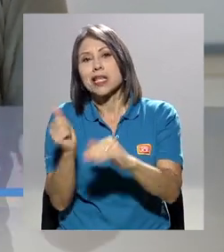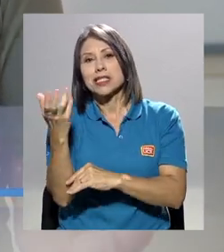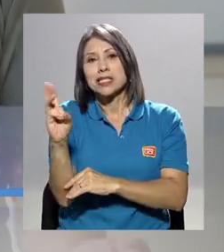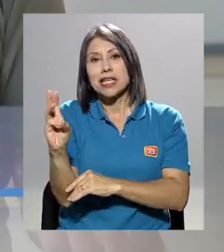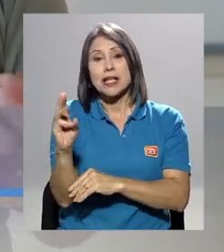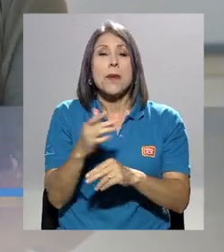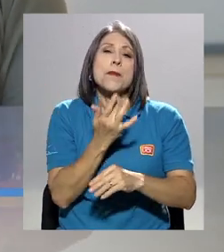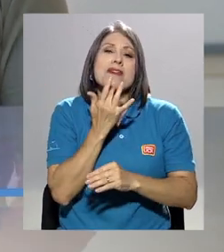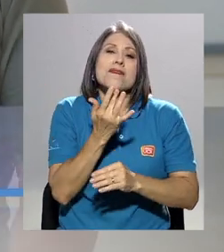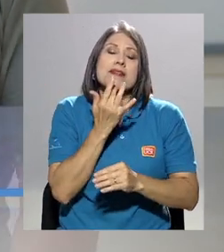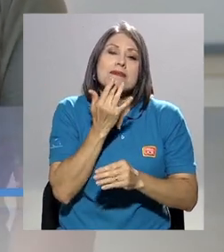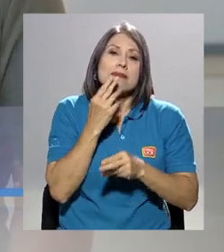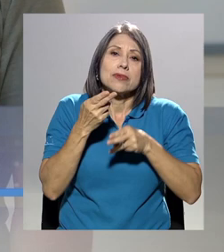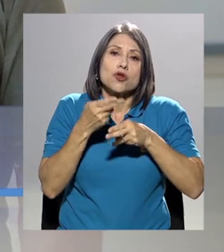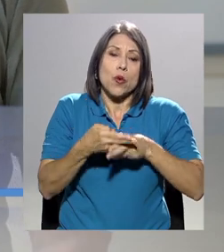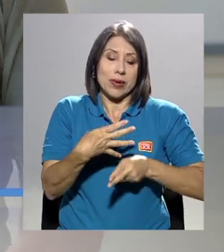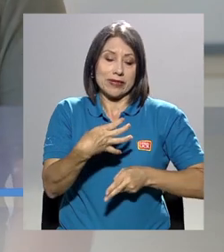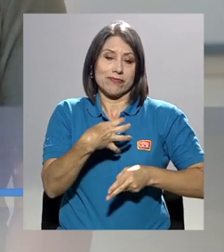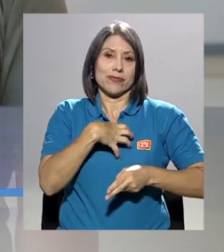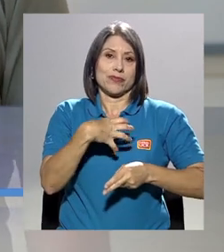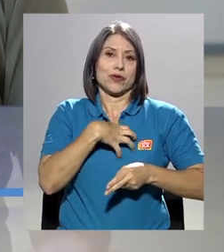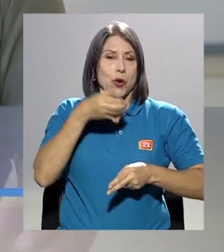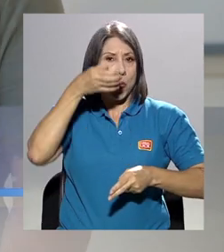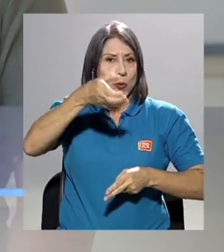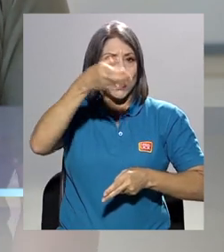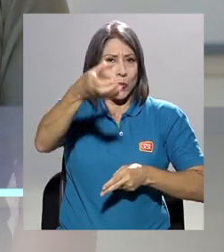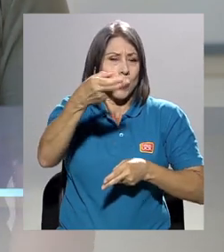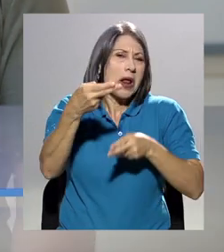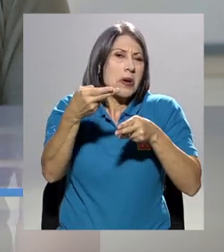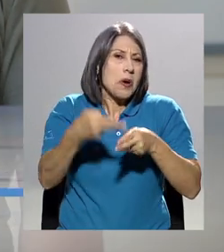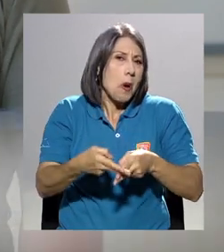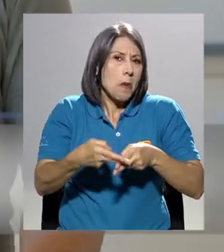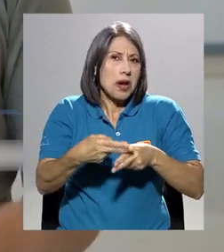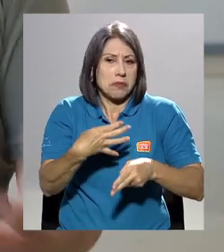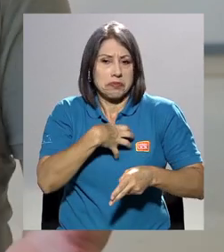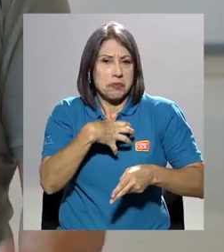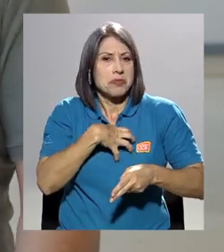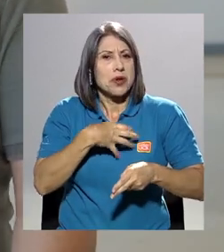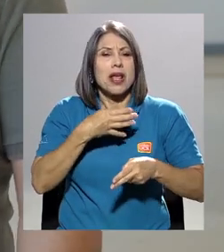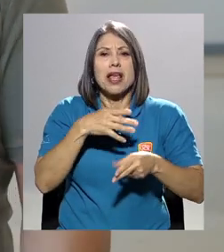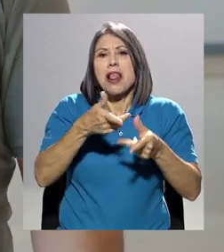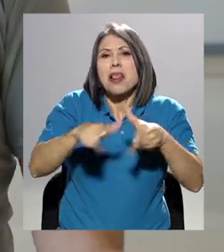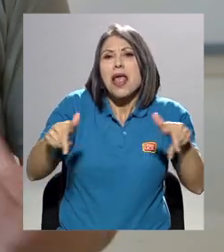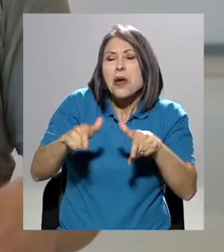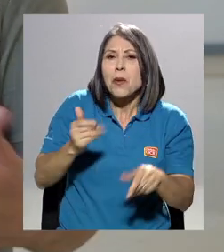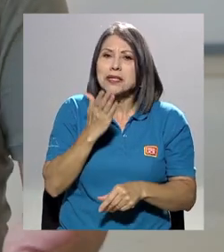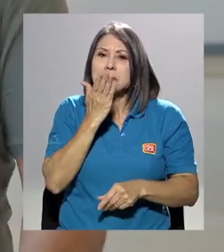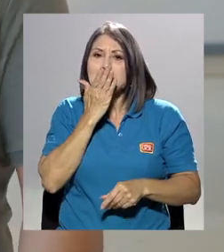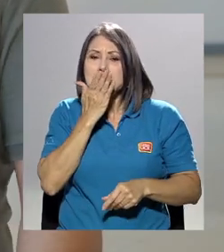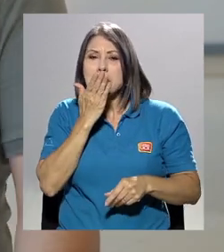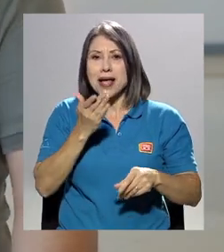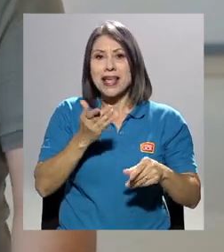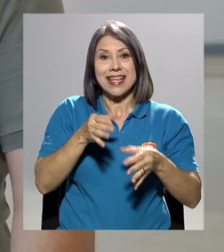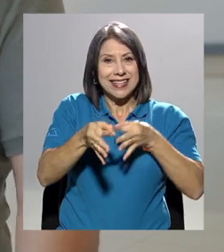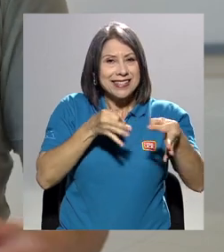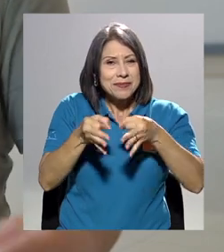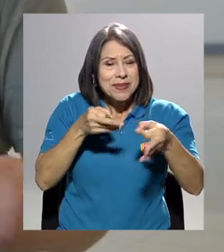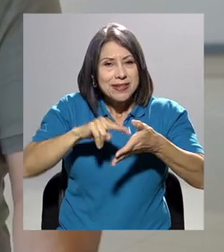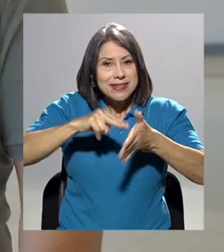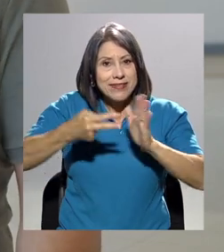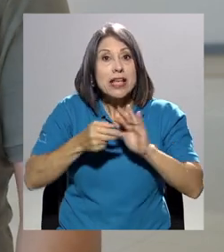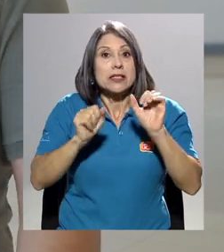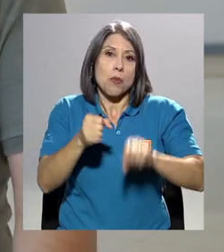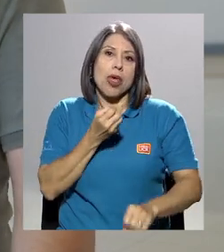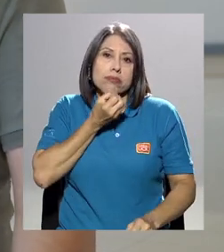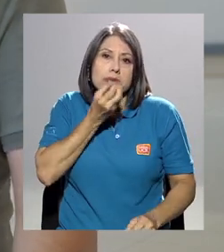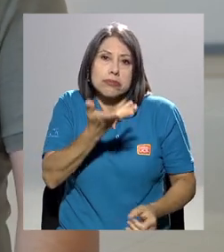nombres relacionados a la cultura propia del país, nombres locales, de sus lenguas aborígenes, de cosas de esas, y que se explique el significado del nombre y que se pueda